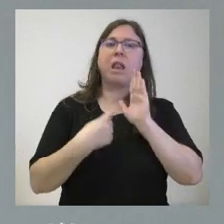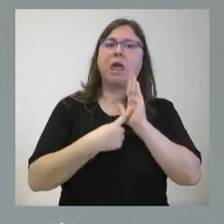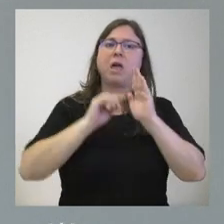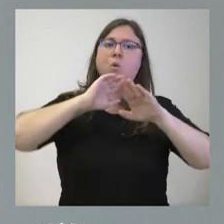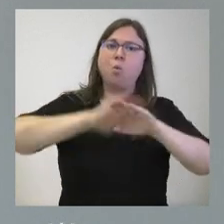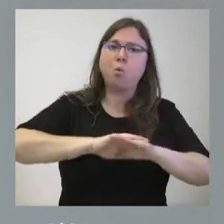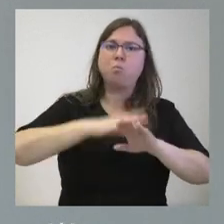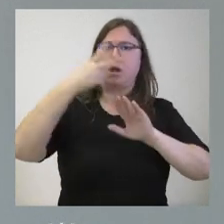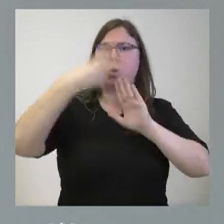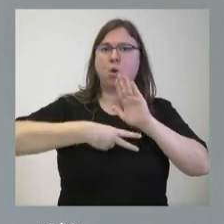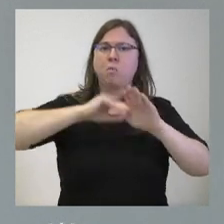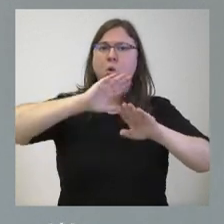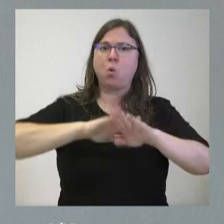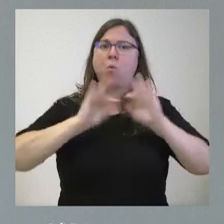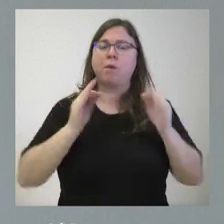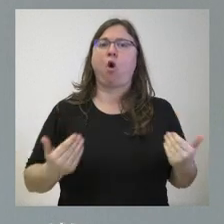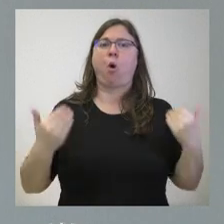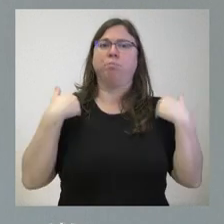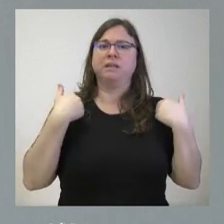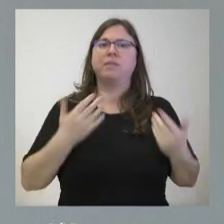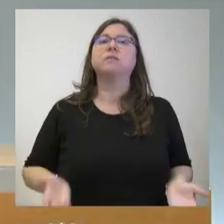y con el cumplimiento de nuestras competencias.